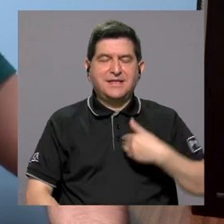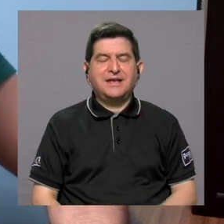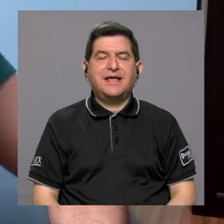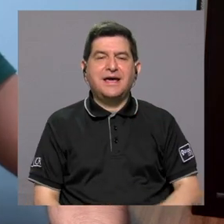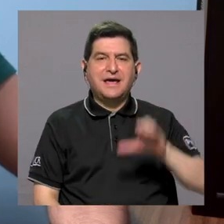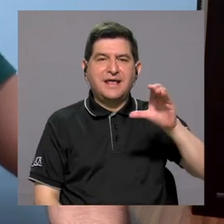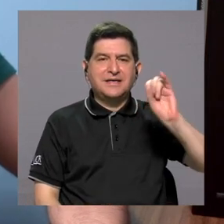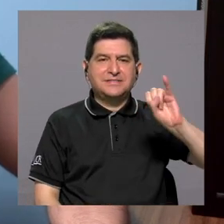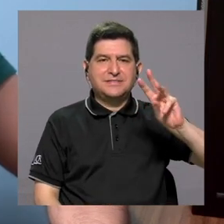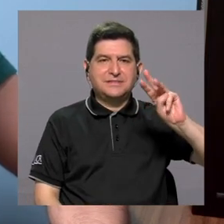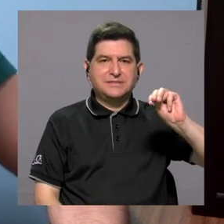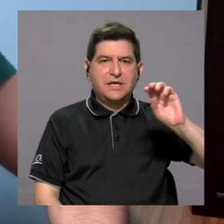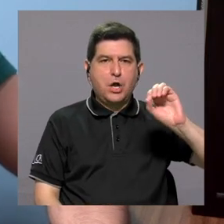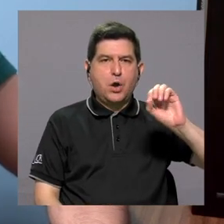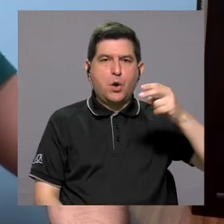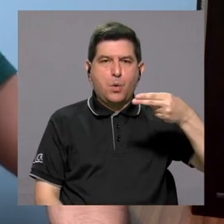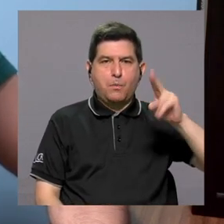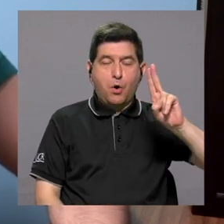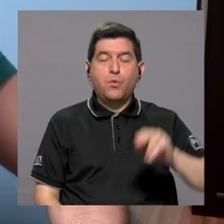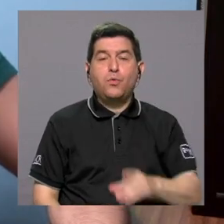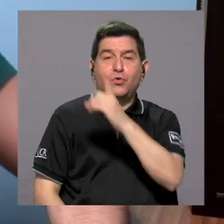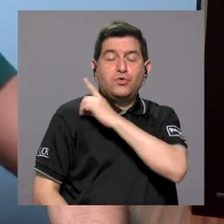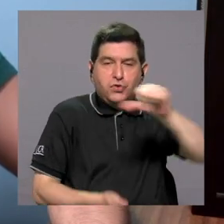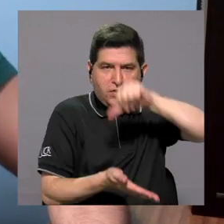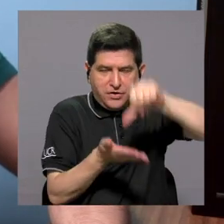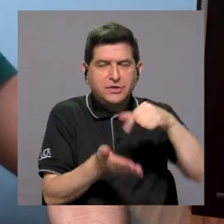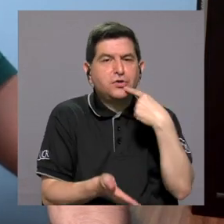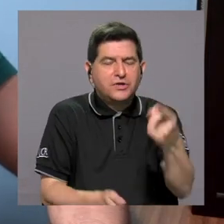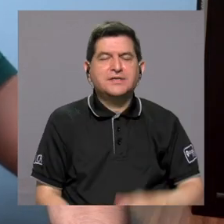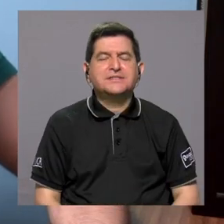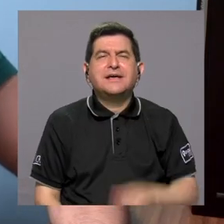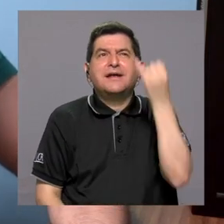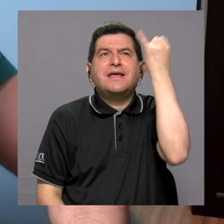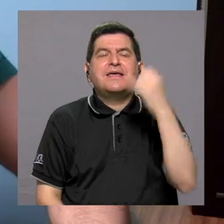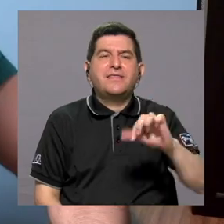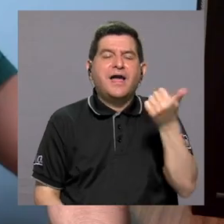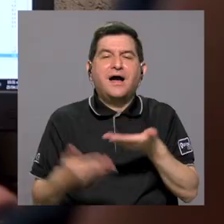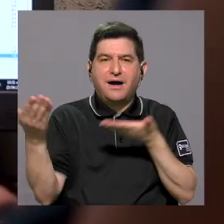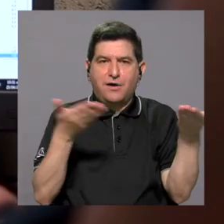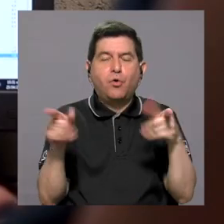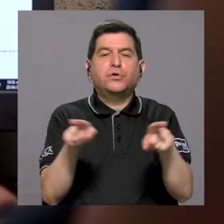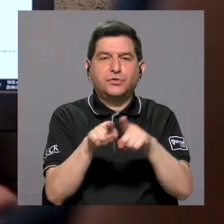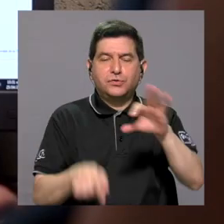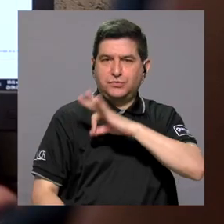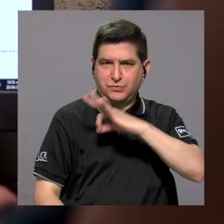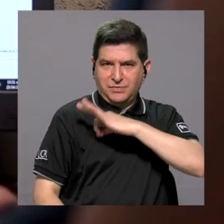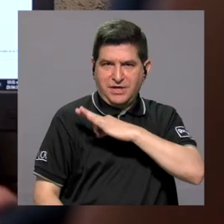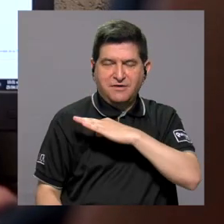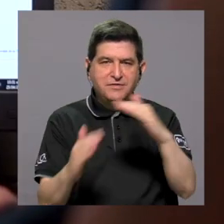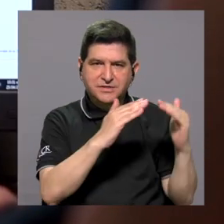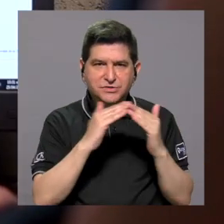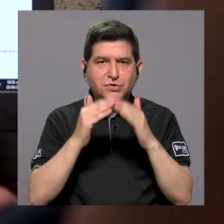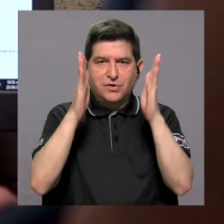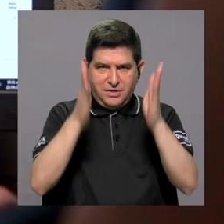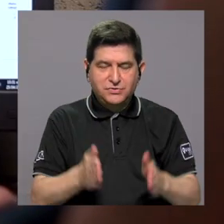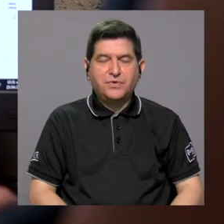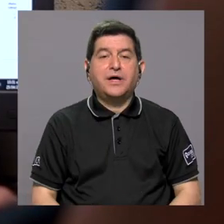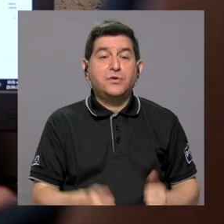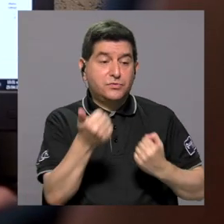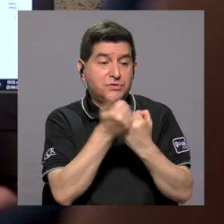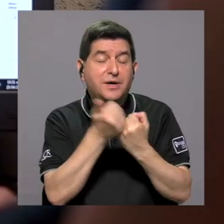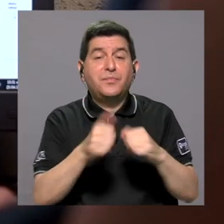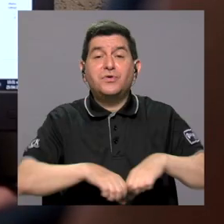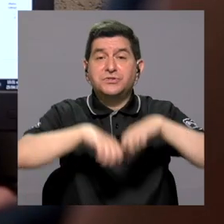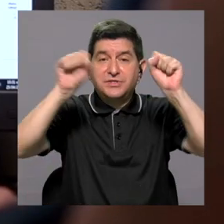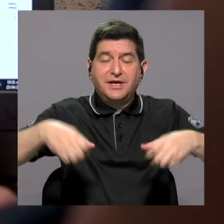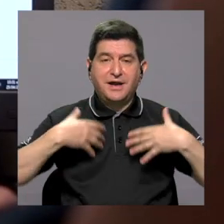CIMOU. El director del centro señaló que la idea es habilitar otros servicios que beneficien a la ciudadanía y que apoyen